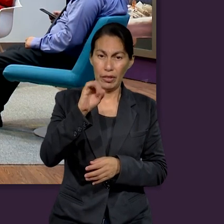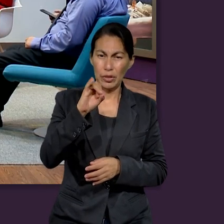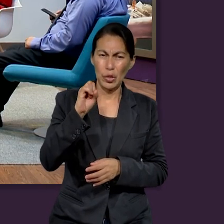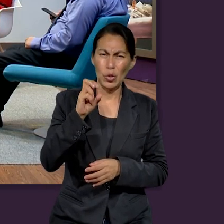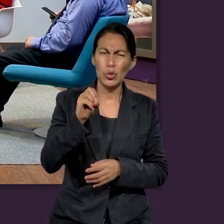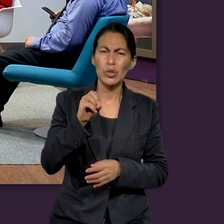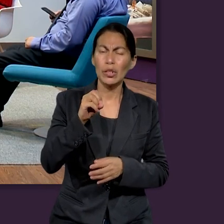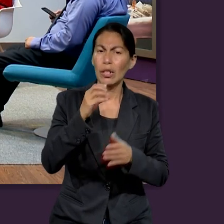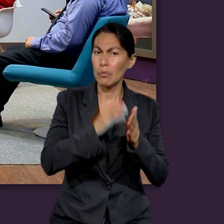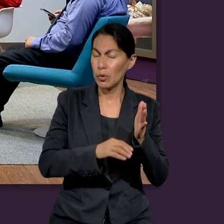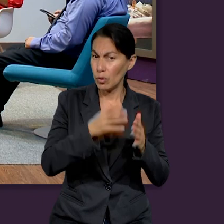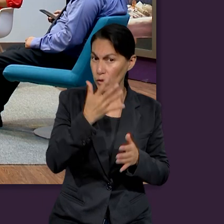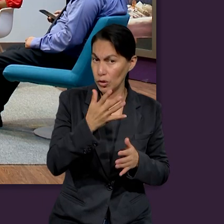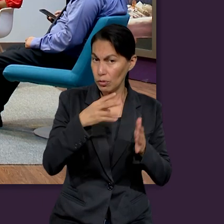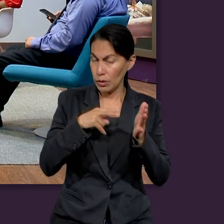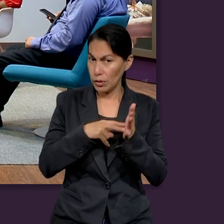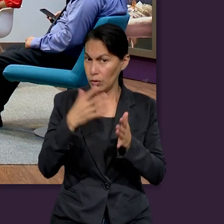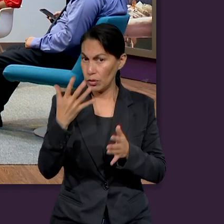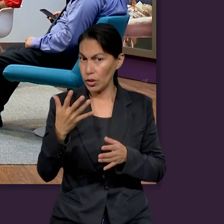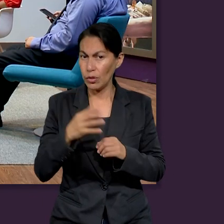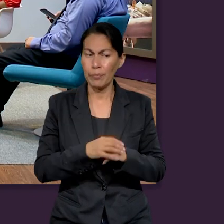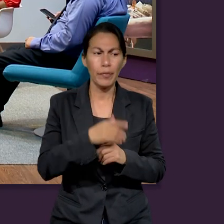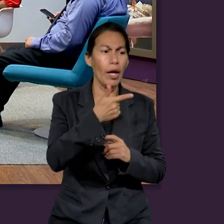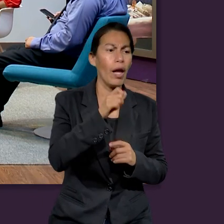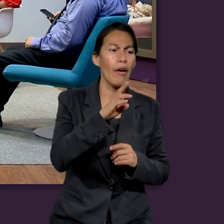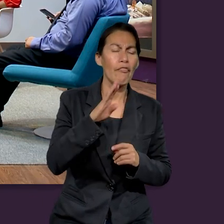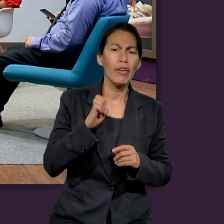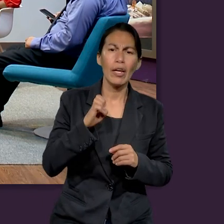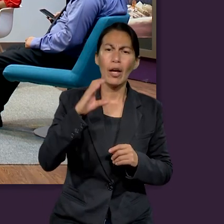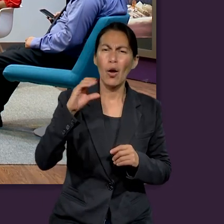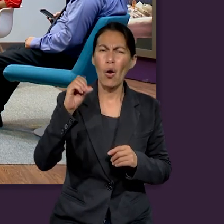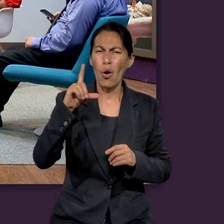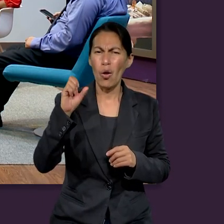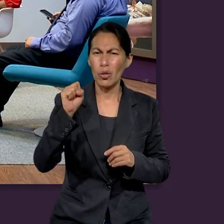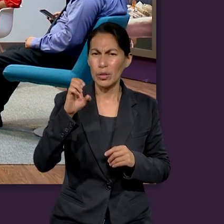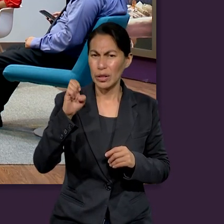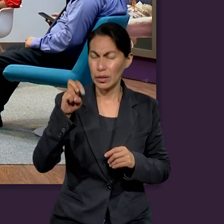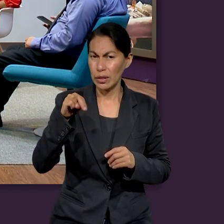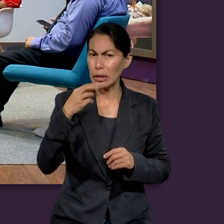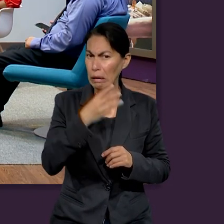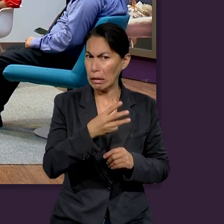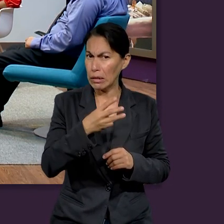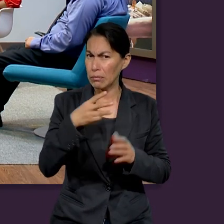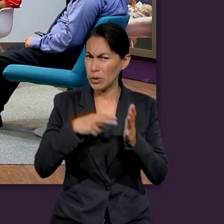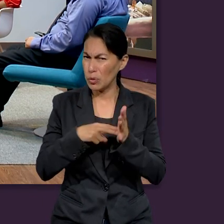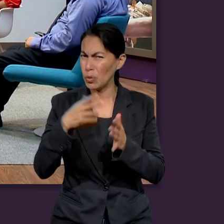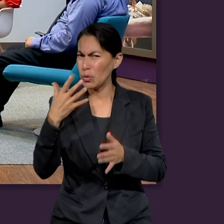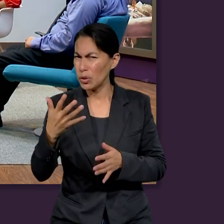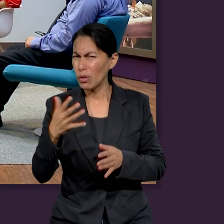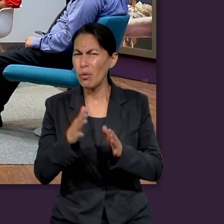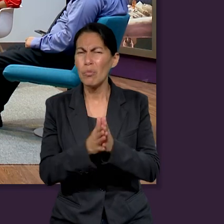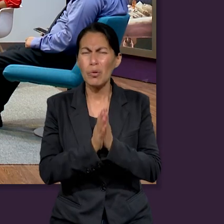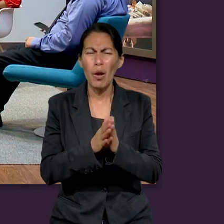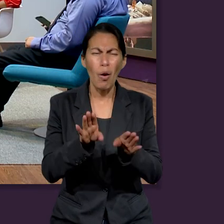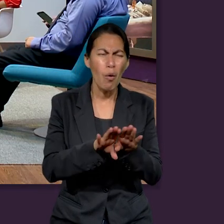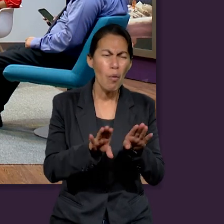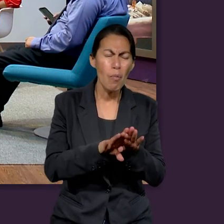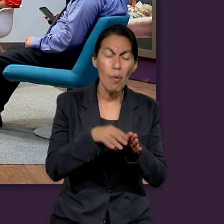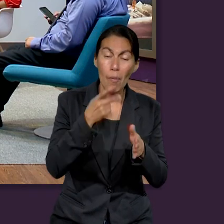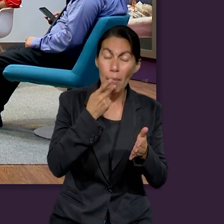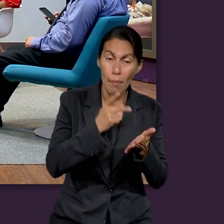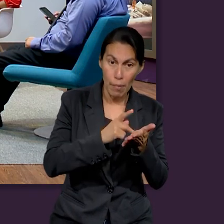a Efesios capítulo 5, versículo 5? Y Gaby, darle lectura a Colosenses capítulo 3,